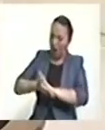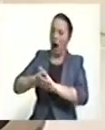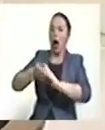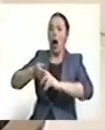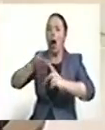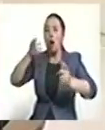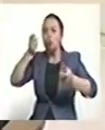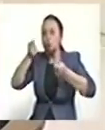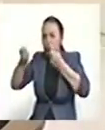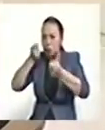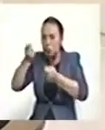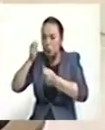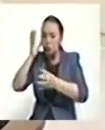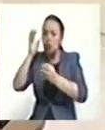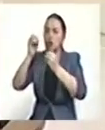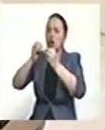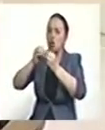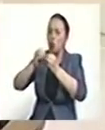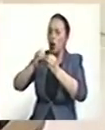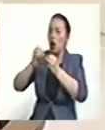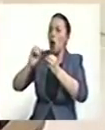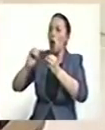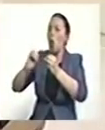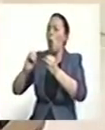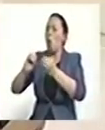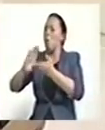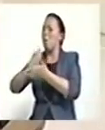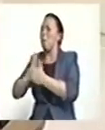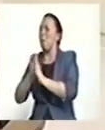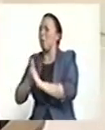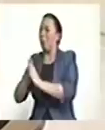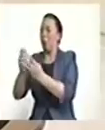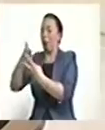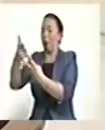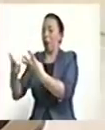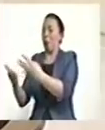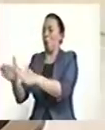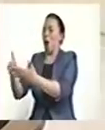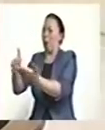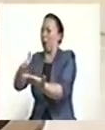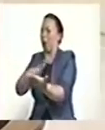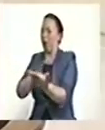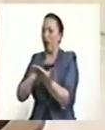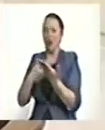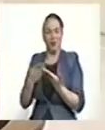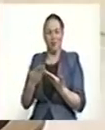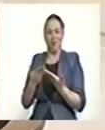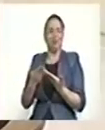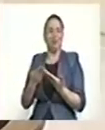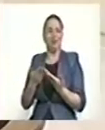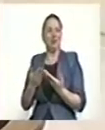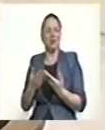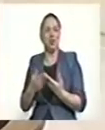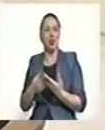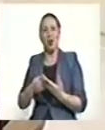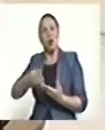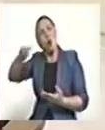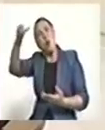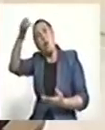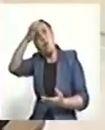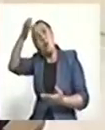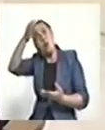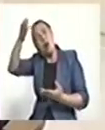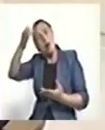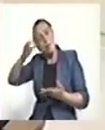versus la paz a partir del aniquilamiento del otro. Eso nunca ha estado en el concepto de la paz